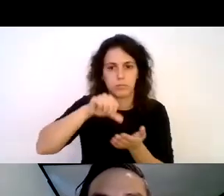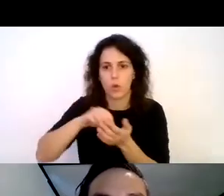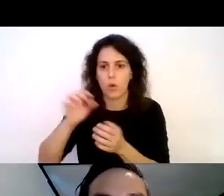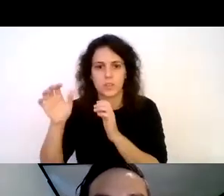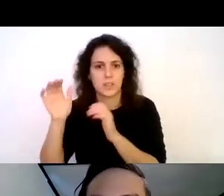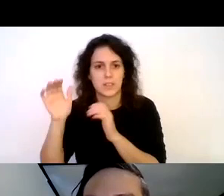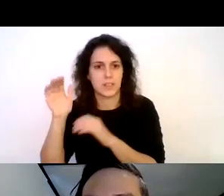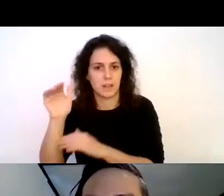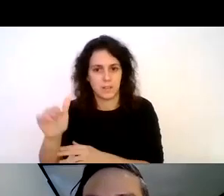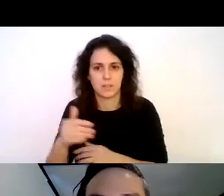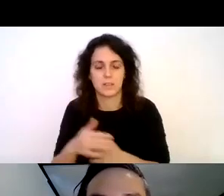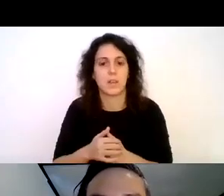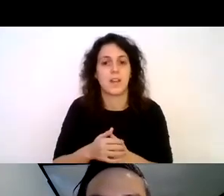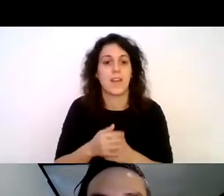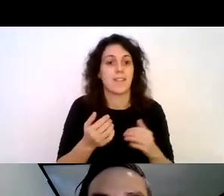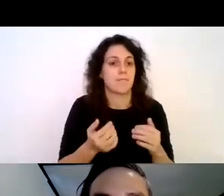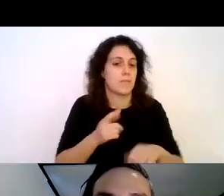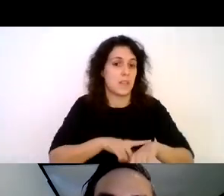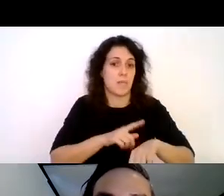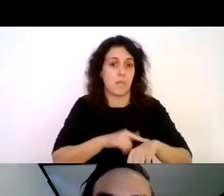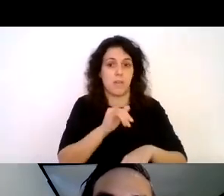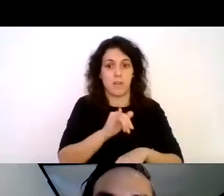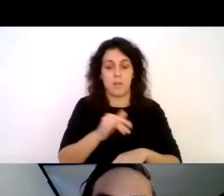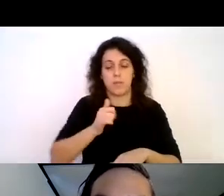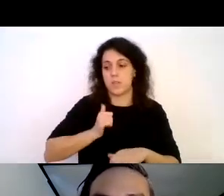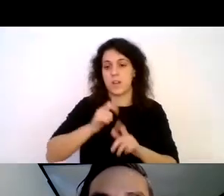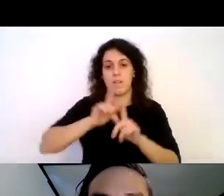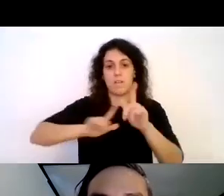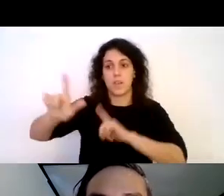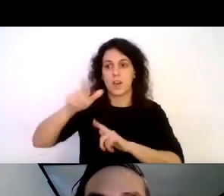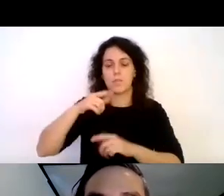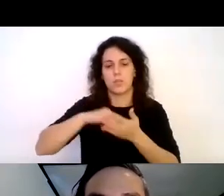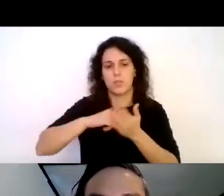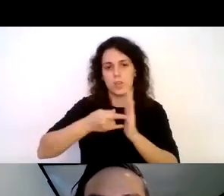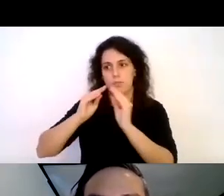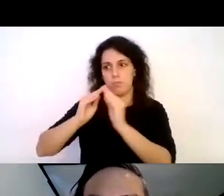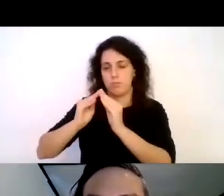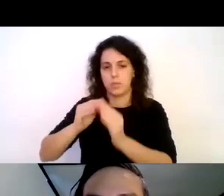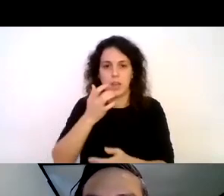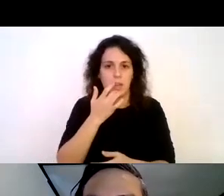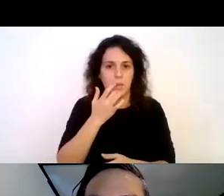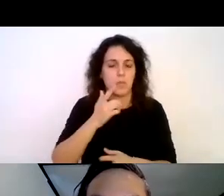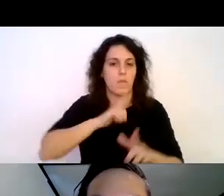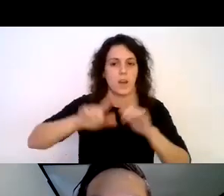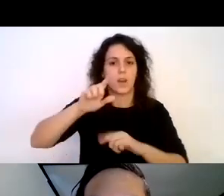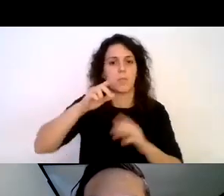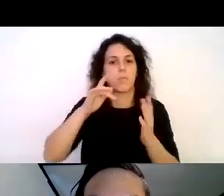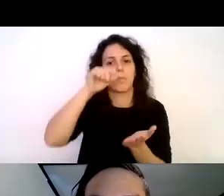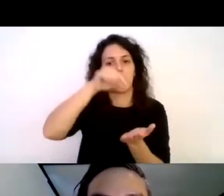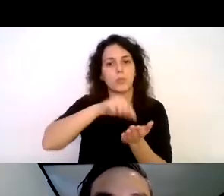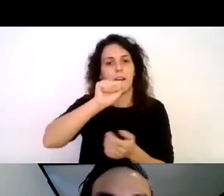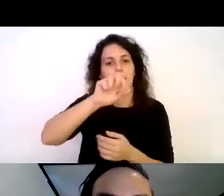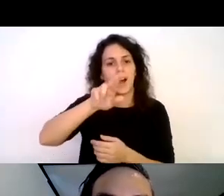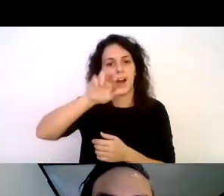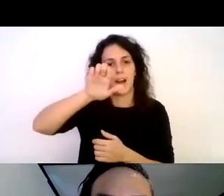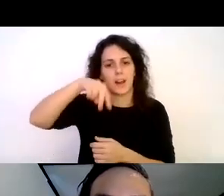cada vez que tenía tiempo en un viaje intentaba realizar este proyecto y es así como en un viaje a Punta Arenas que se encuentra ubicado en el